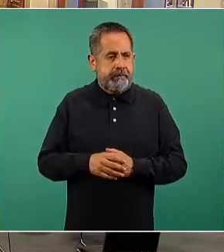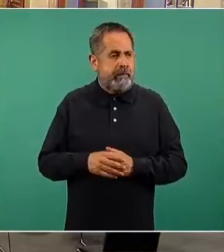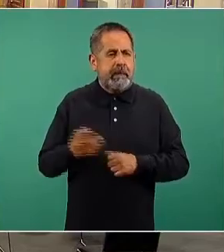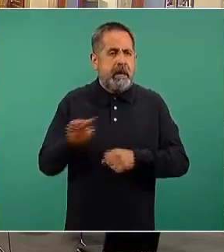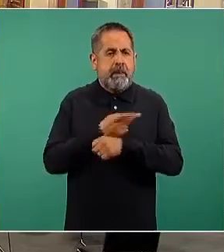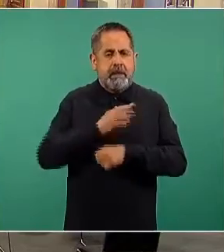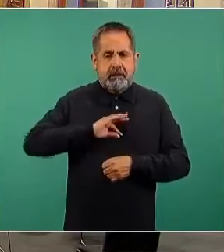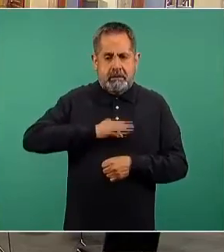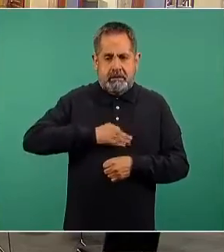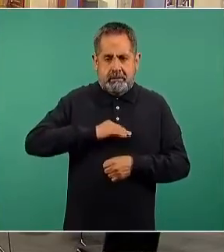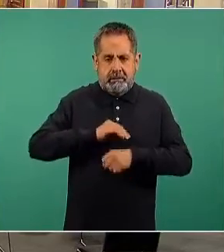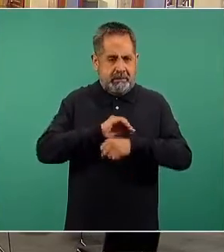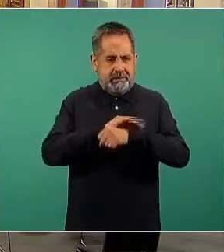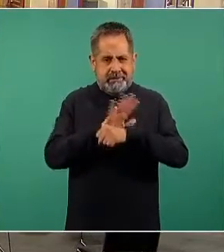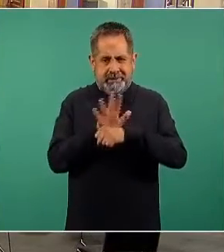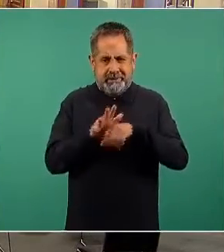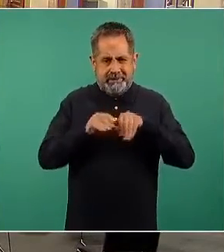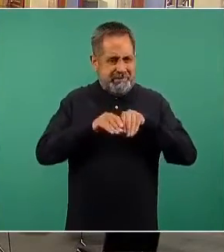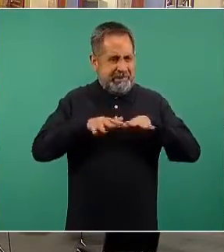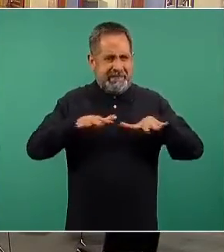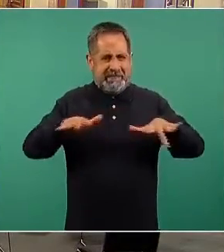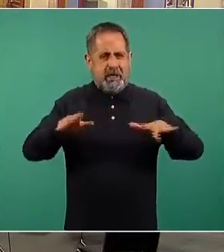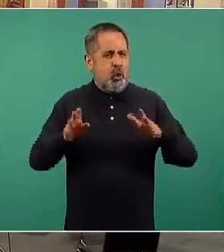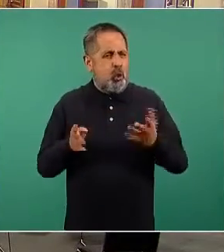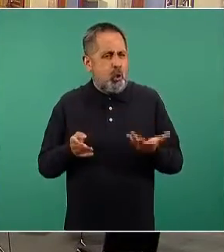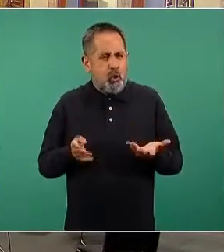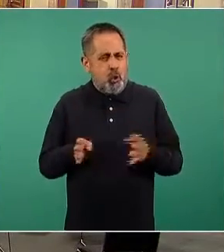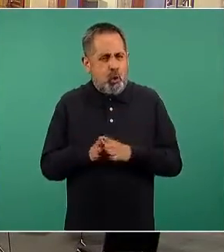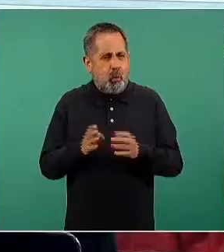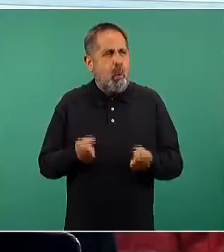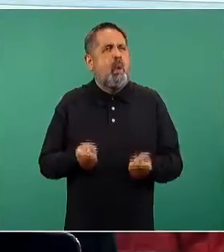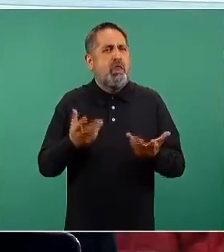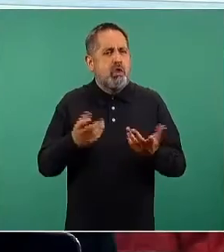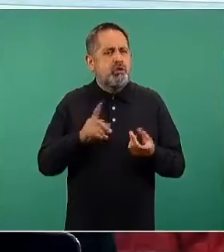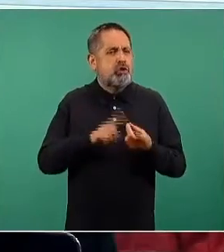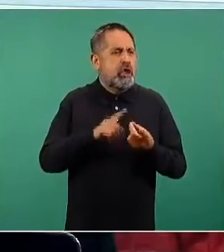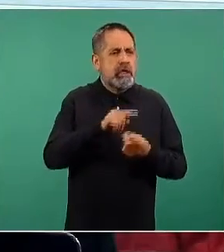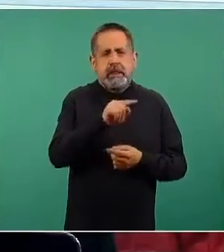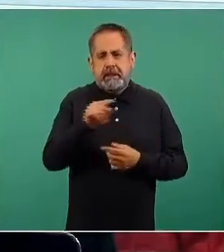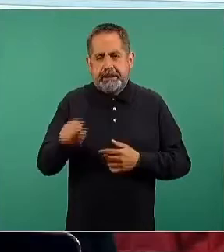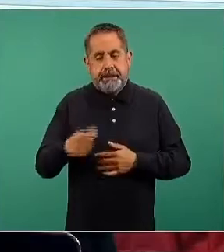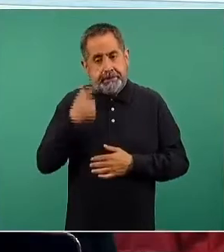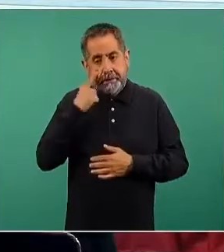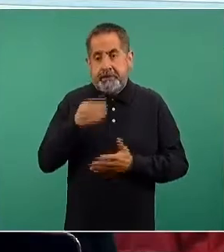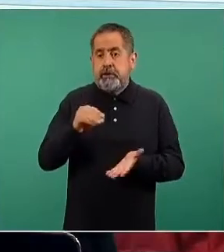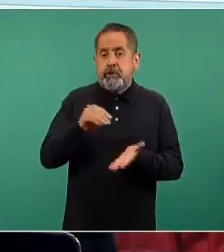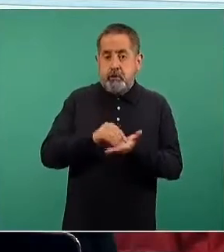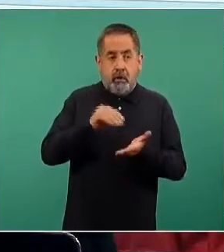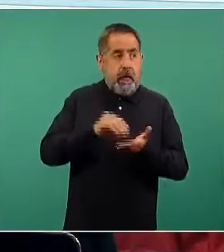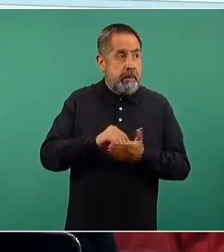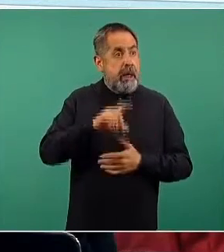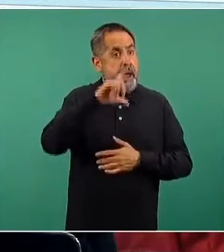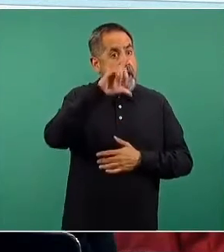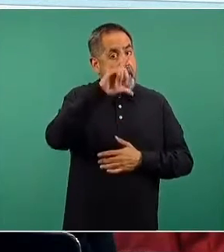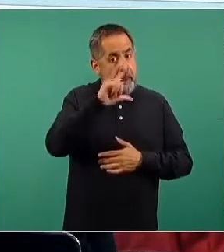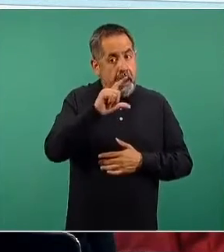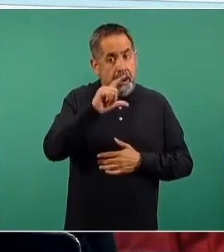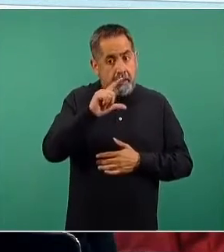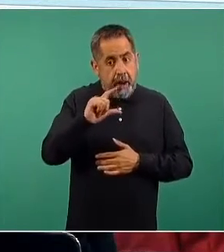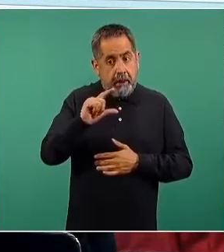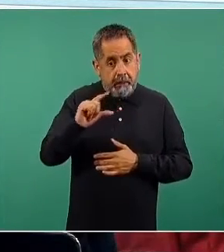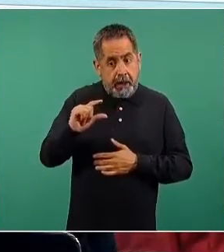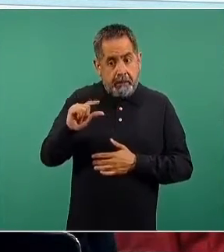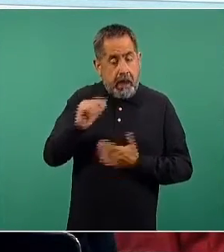epidémico de la COVID-19 en México. Como hemos venido comentando, continúa este descenso, esta tendencia descendente